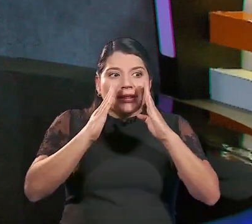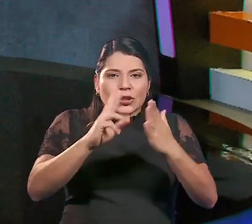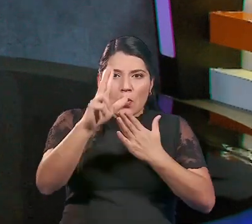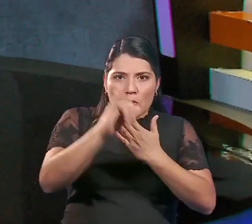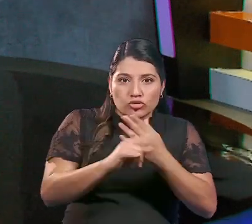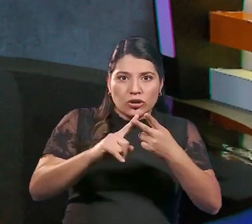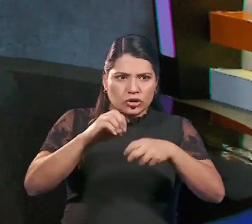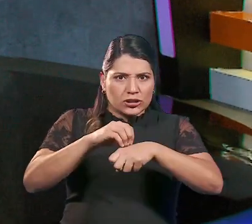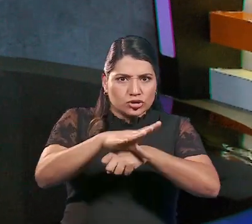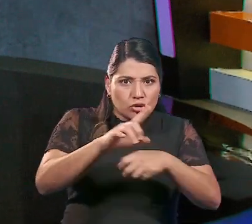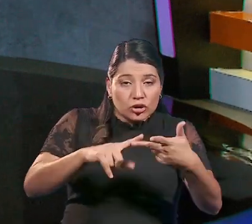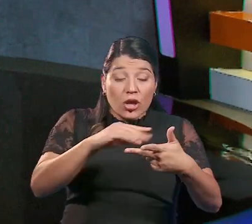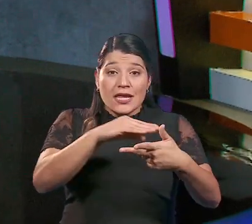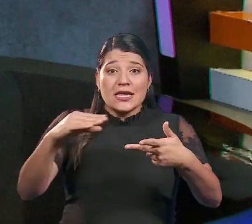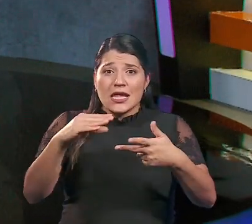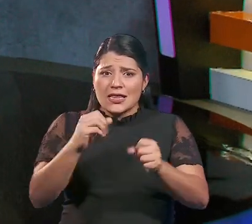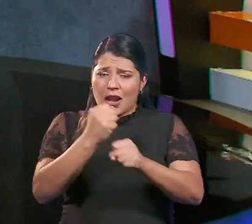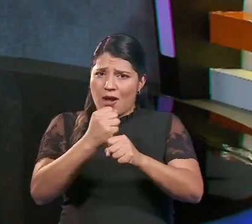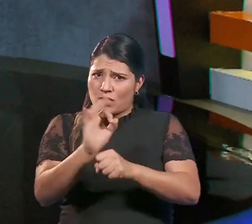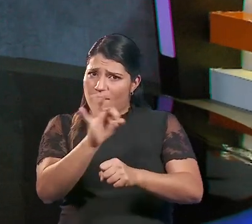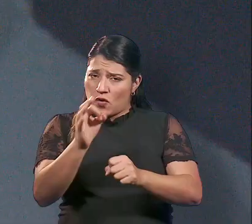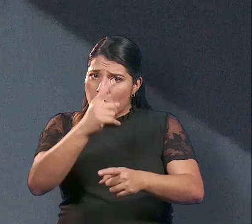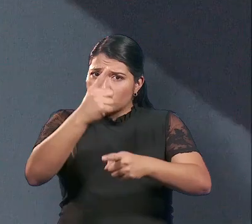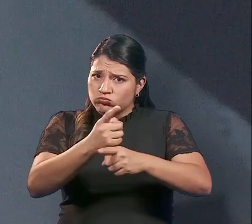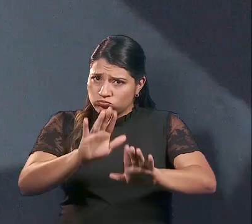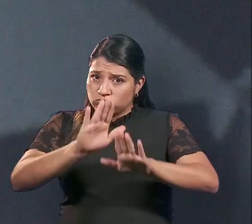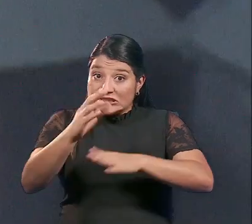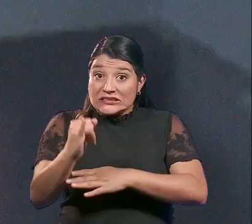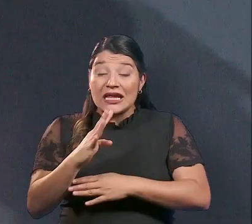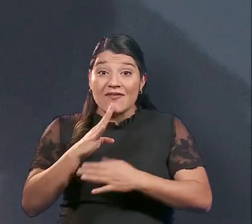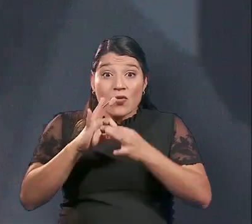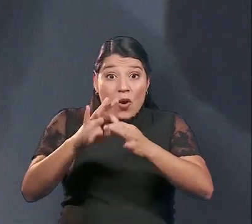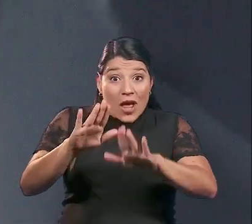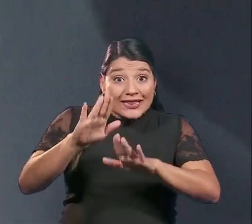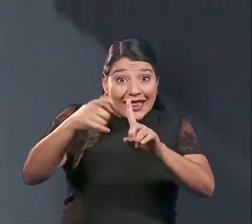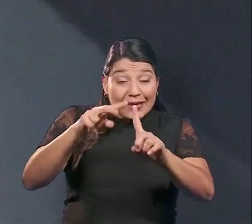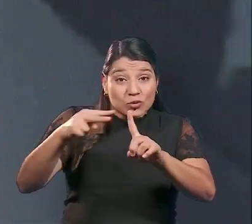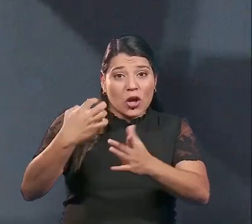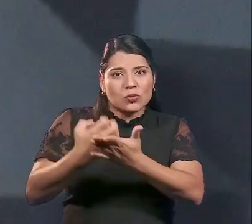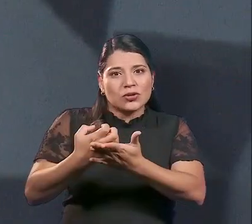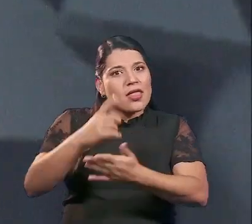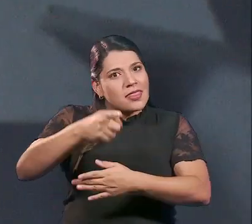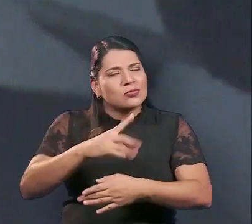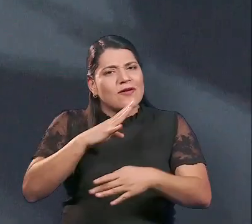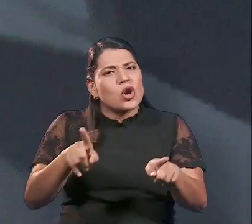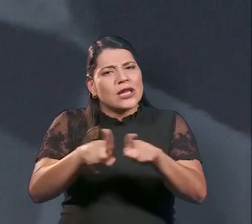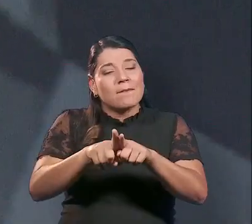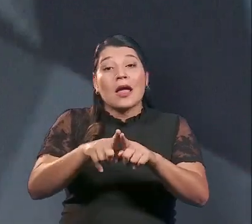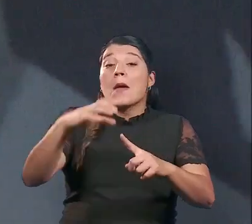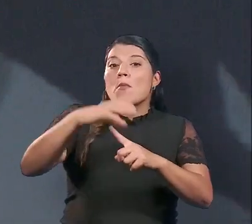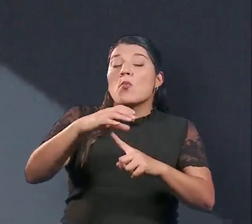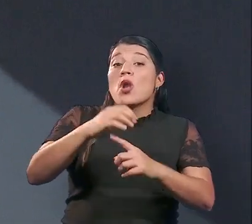portafolios, asesorando y ejecutando eficientemente. Y si hablamos de eficiencia en el eje económico, tenemos que hablar también de